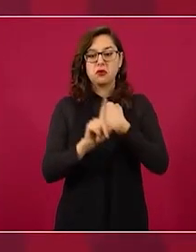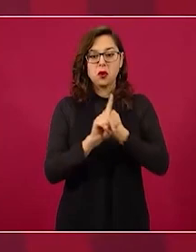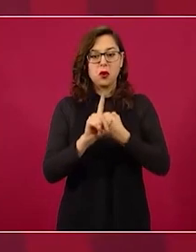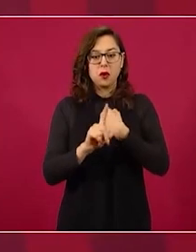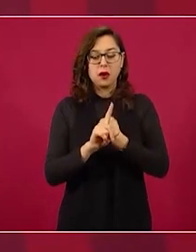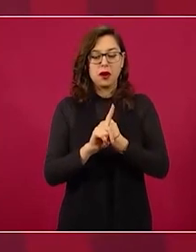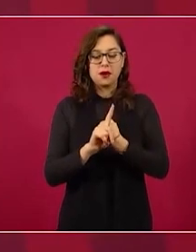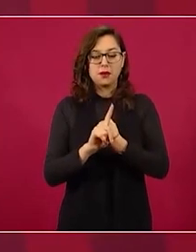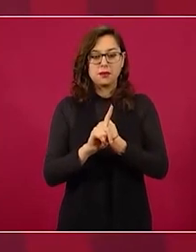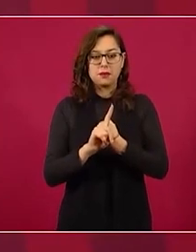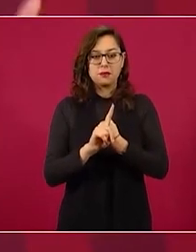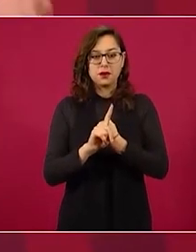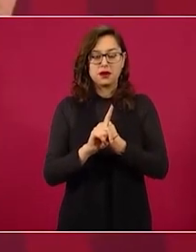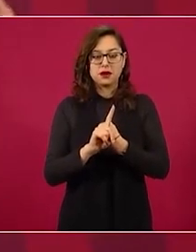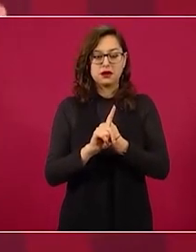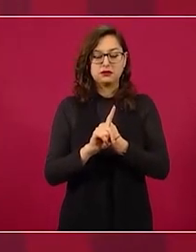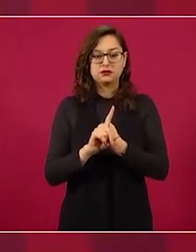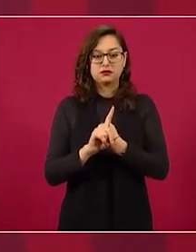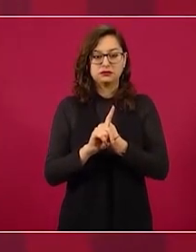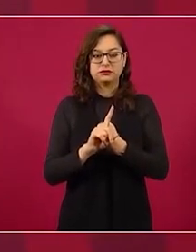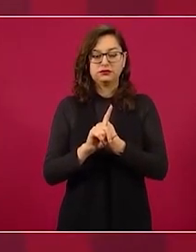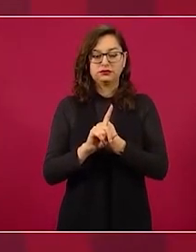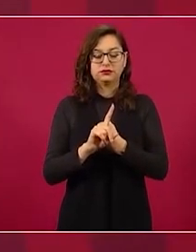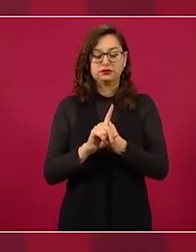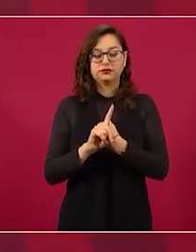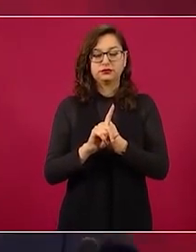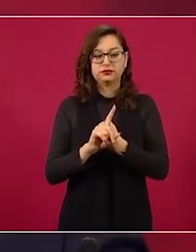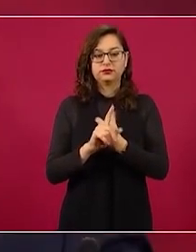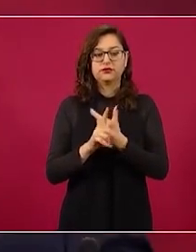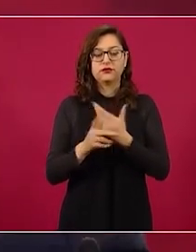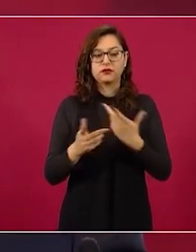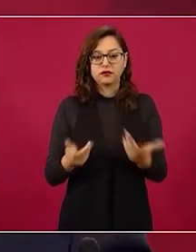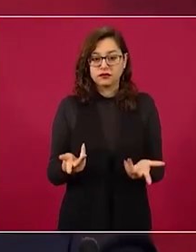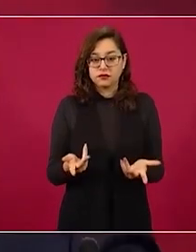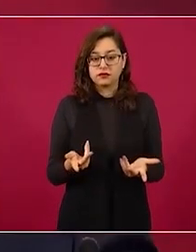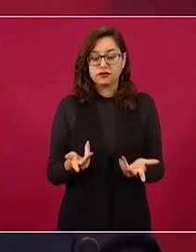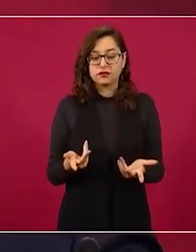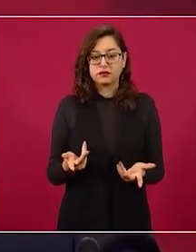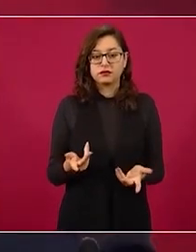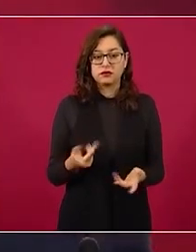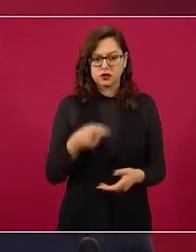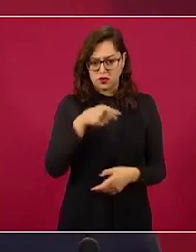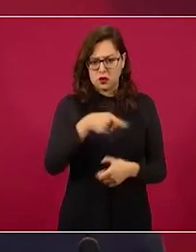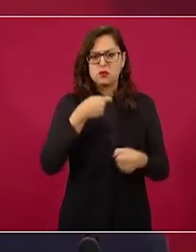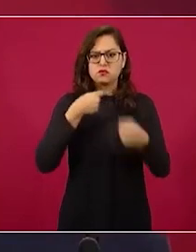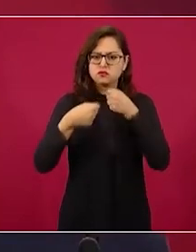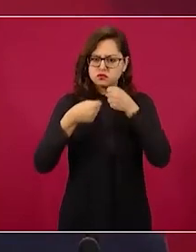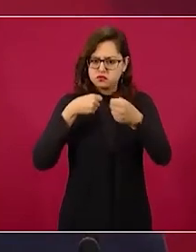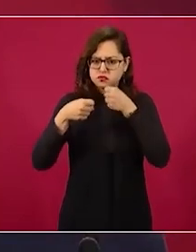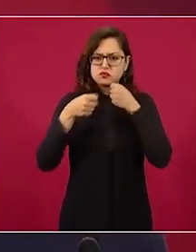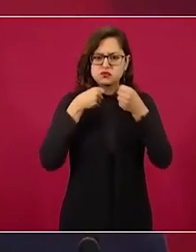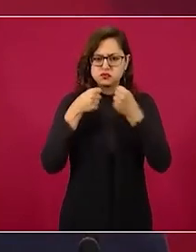que ellos ejerzan su periodismo